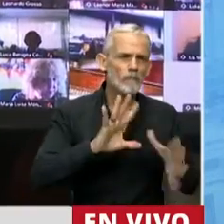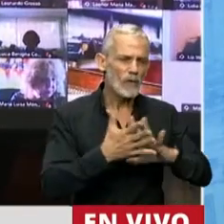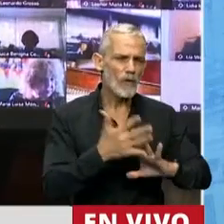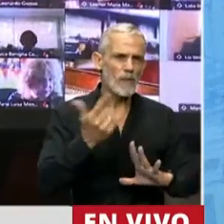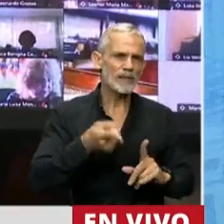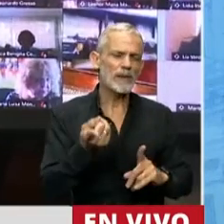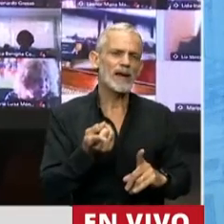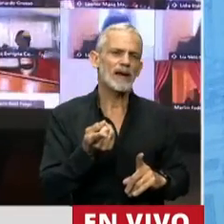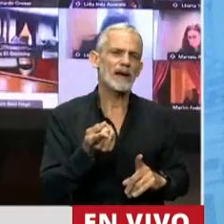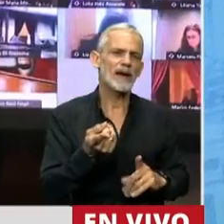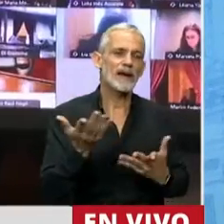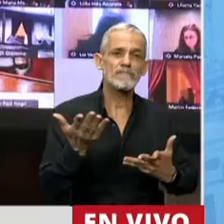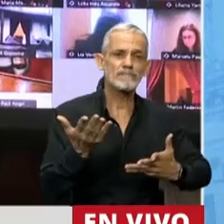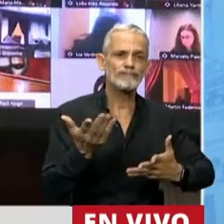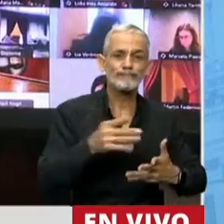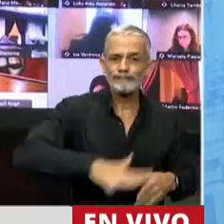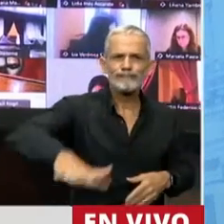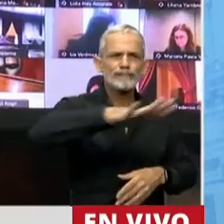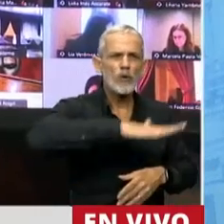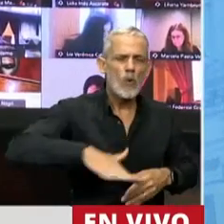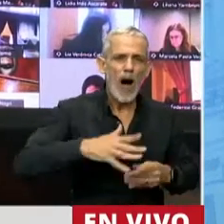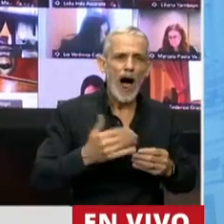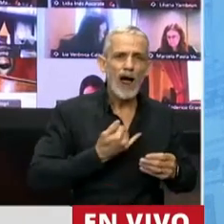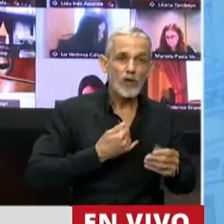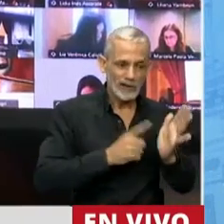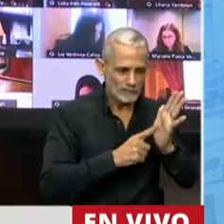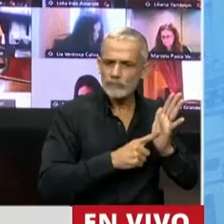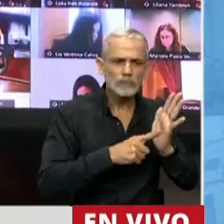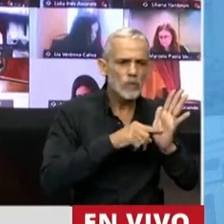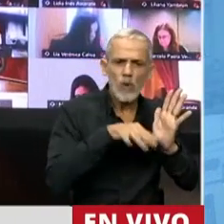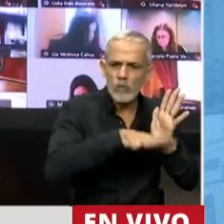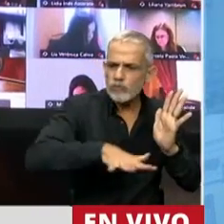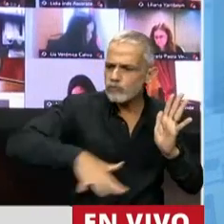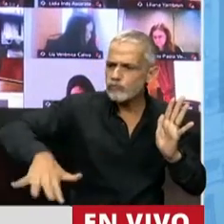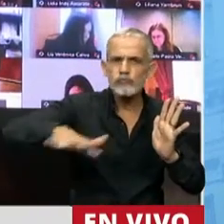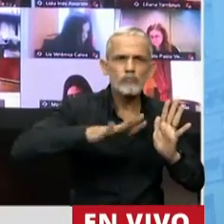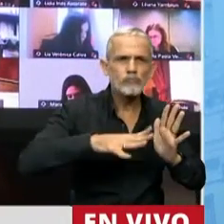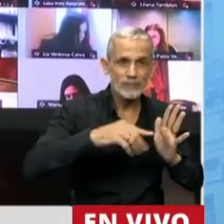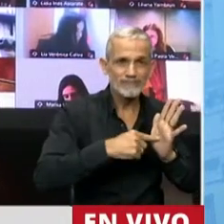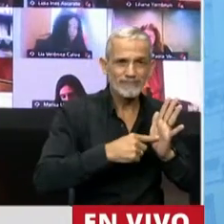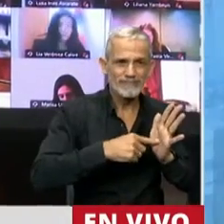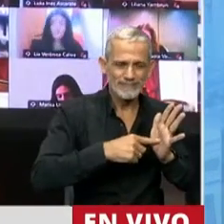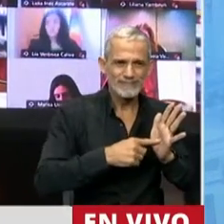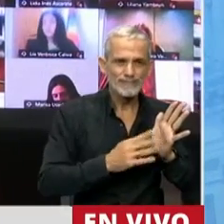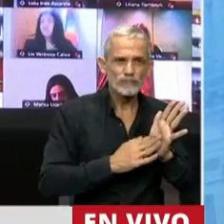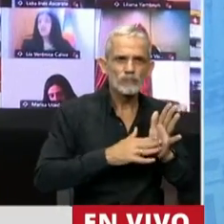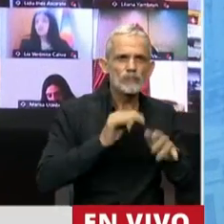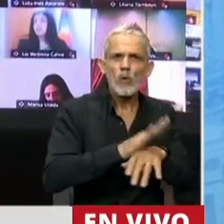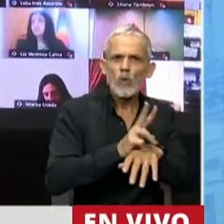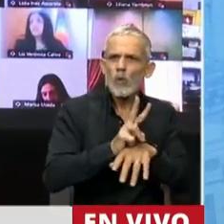manera el ámbito, la aplicación, las definiciones que tiene la convención hace una tutela